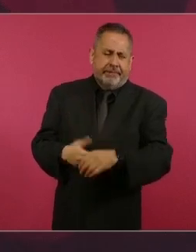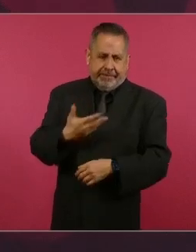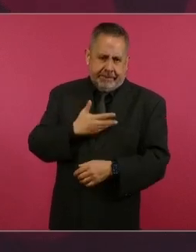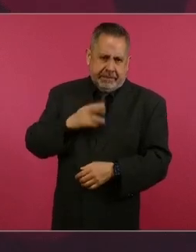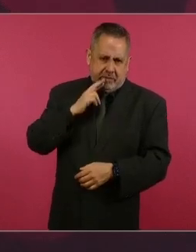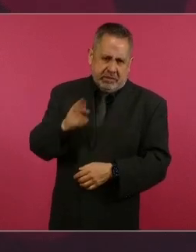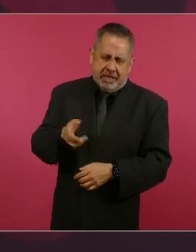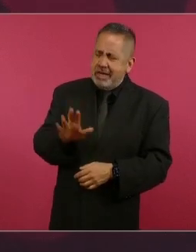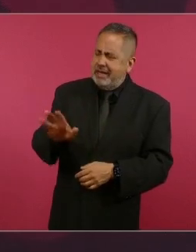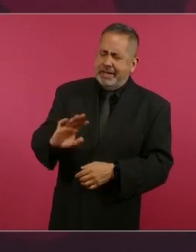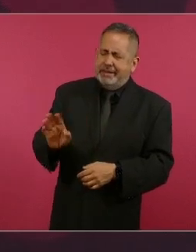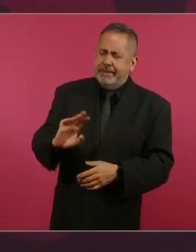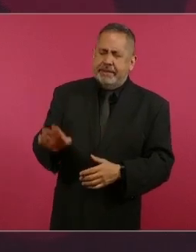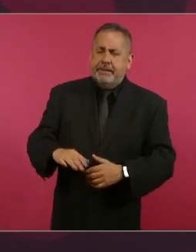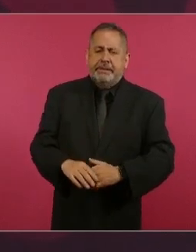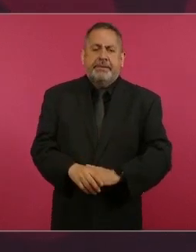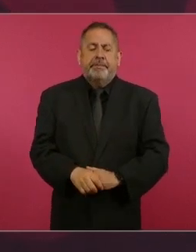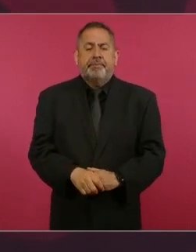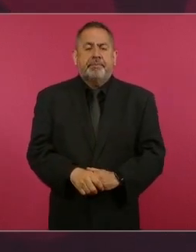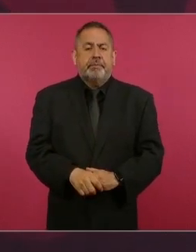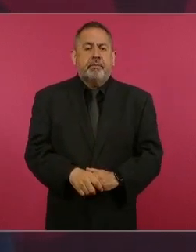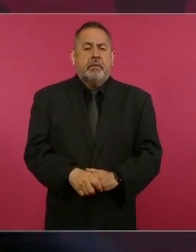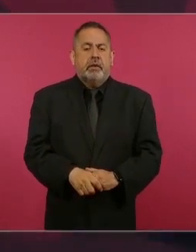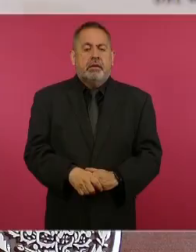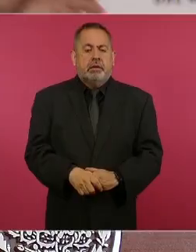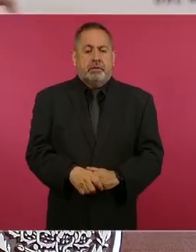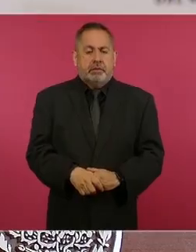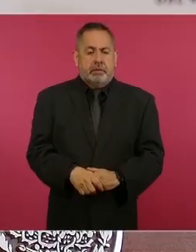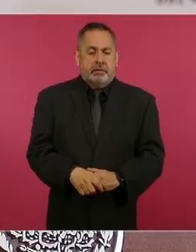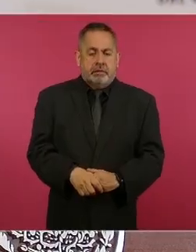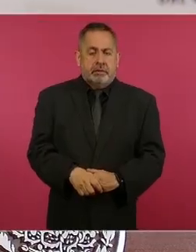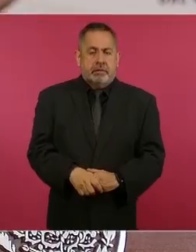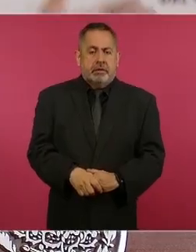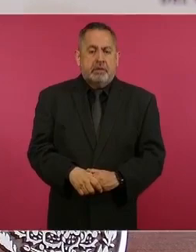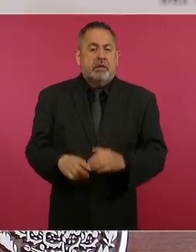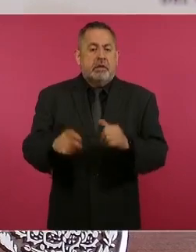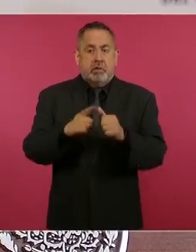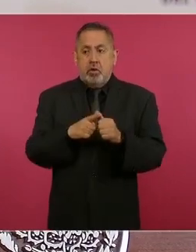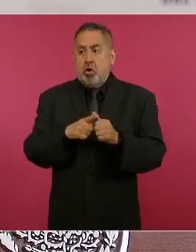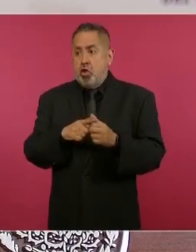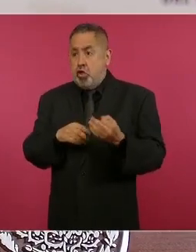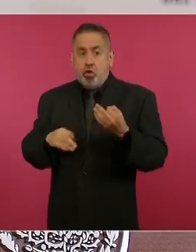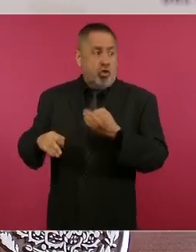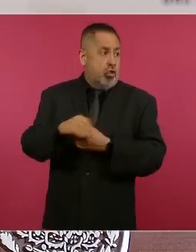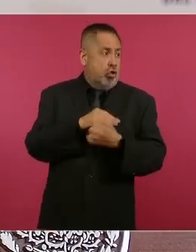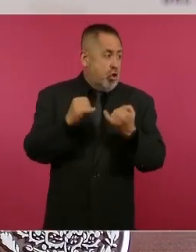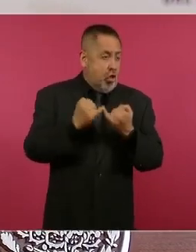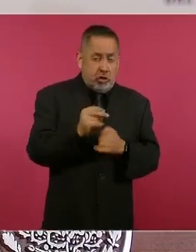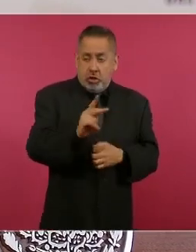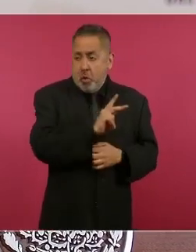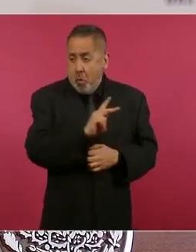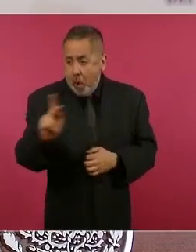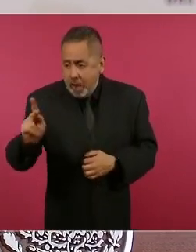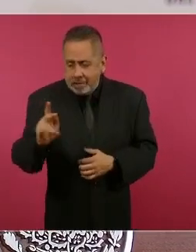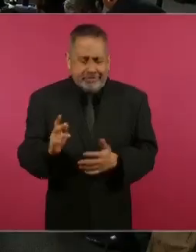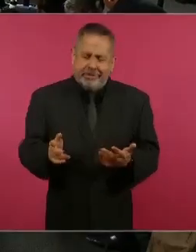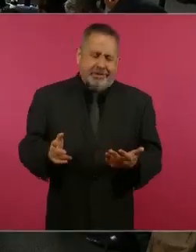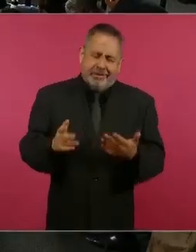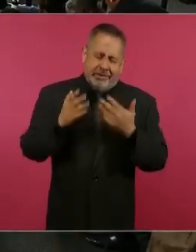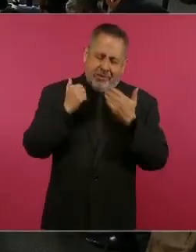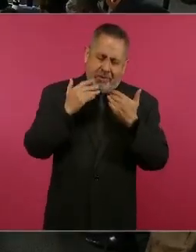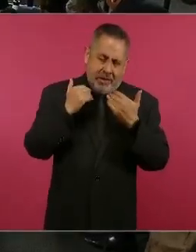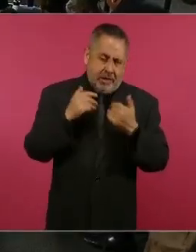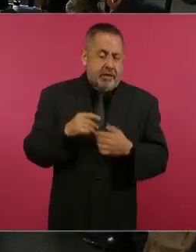porque primero no es una conducta generalizada. Segundo,